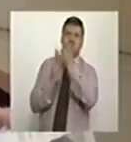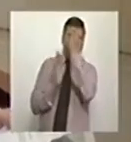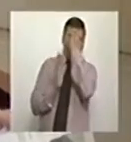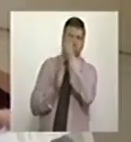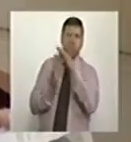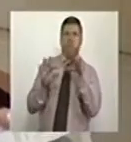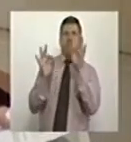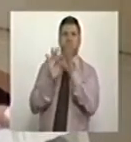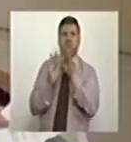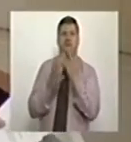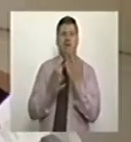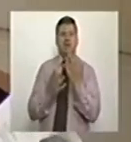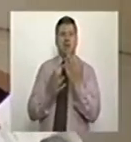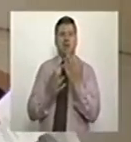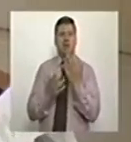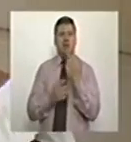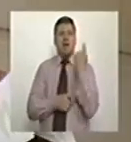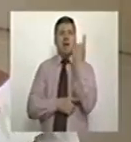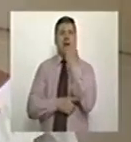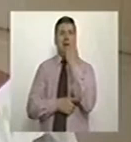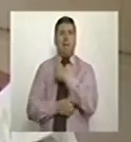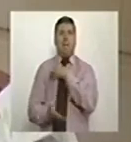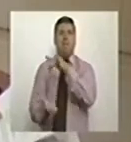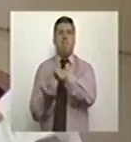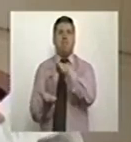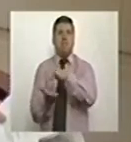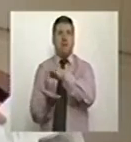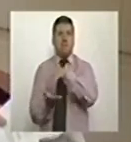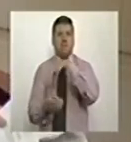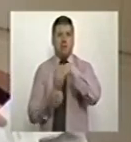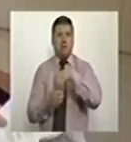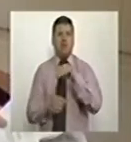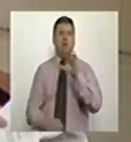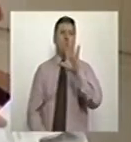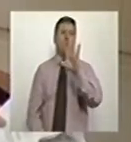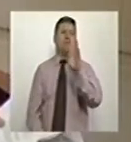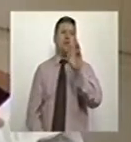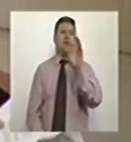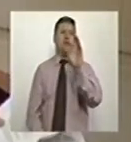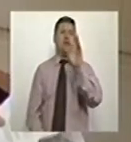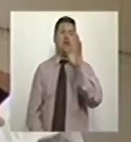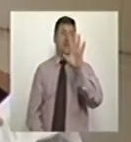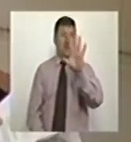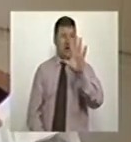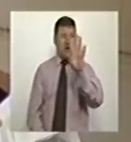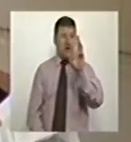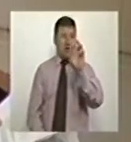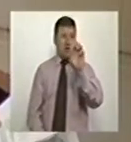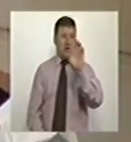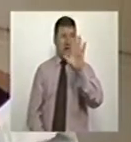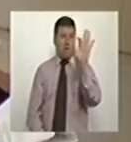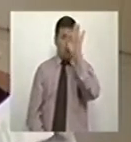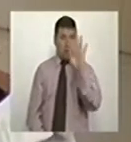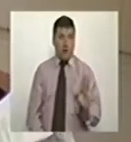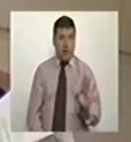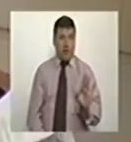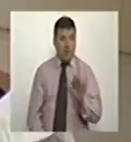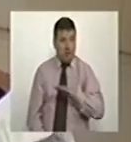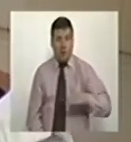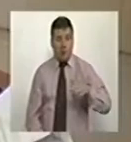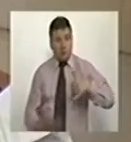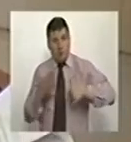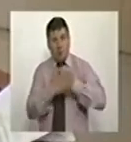en los recursos del Sistema General de Participaciones, el 58.5 que se tiene para cobertura,